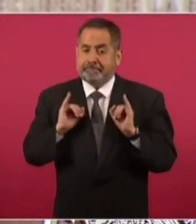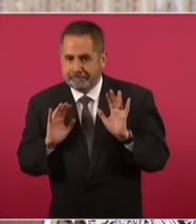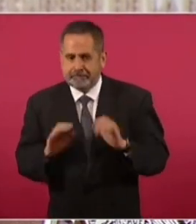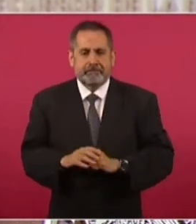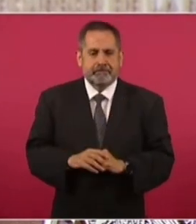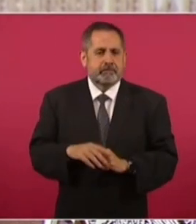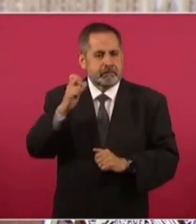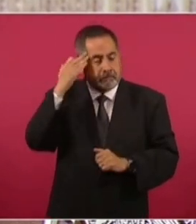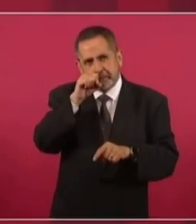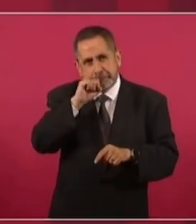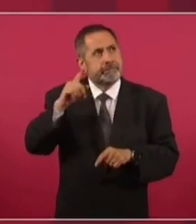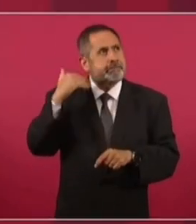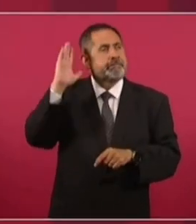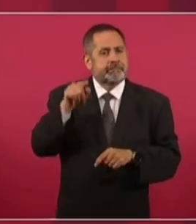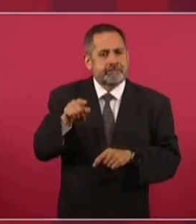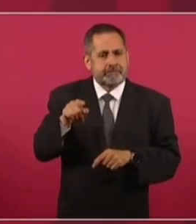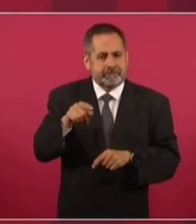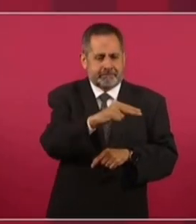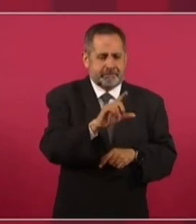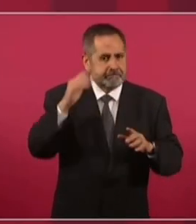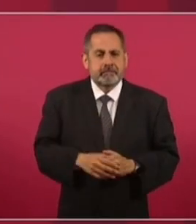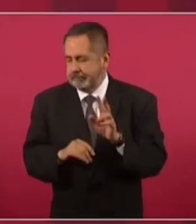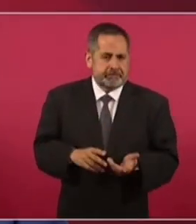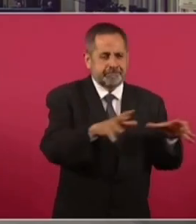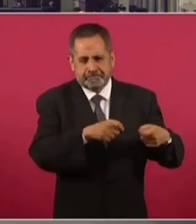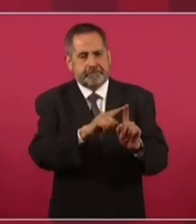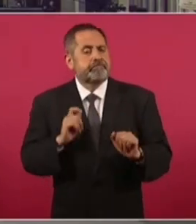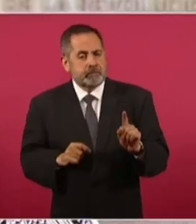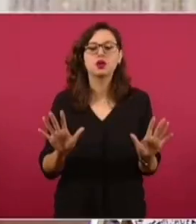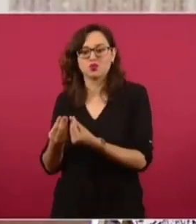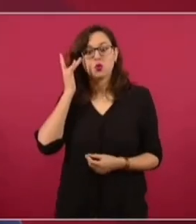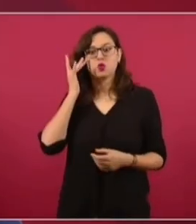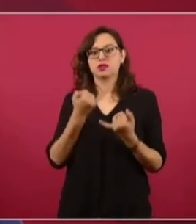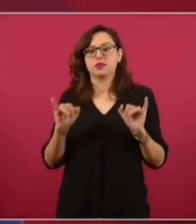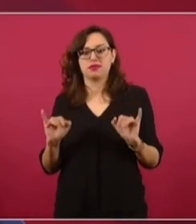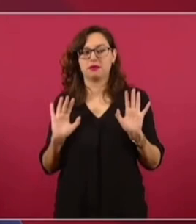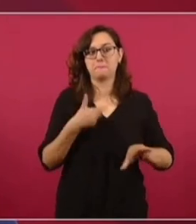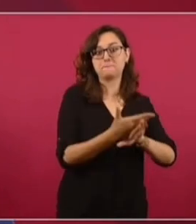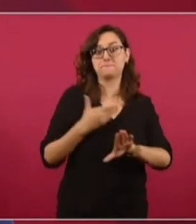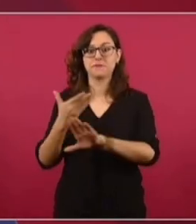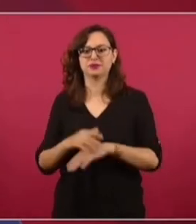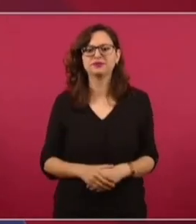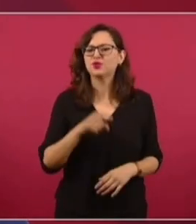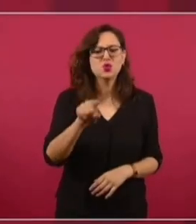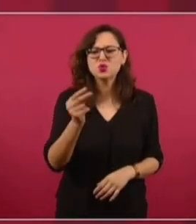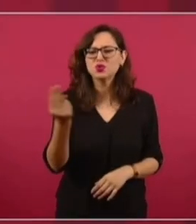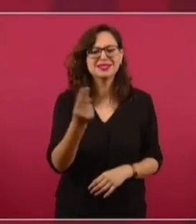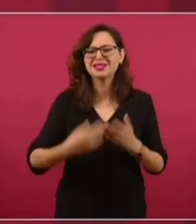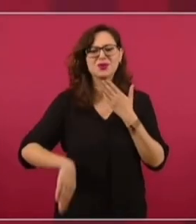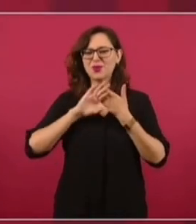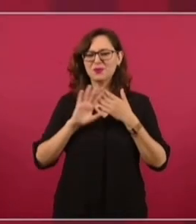en la época del neoliberalismo, unos momentos después... Entonces, abórrate el golpe.